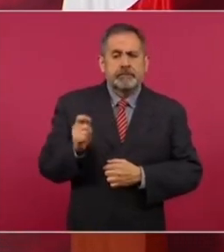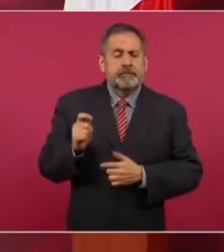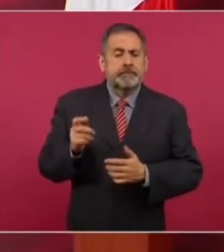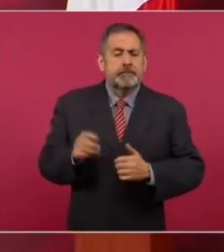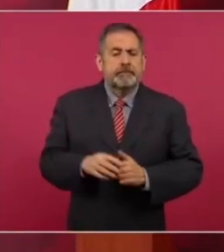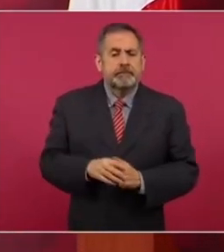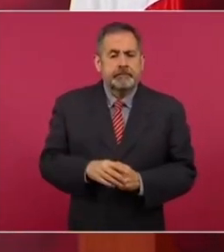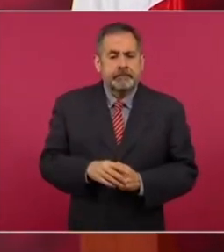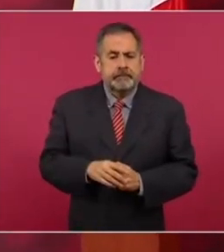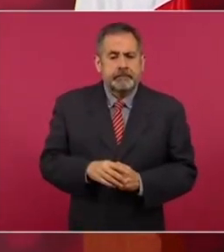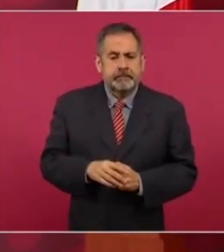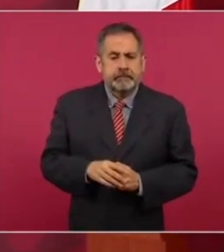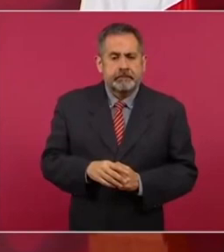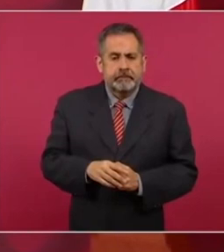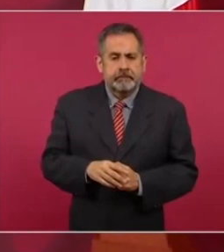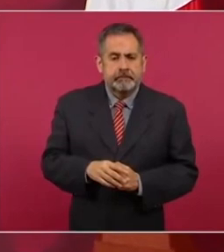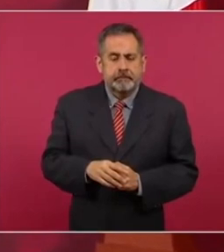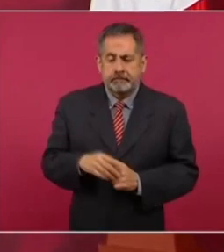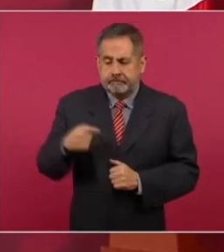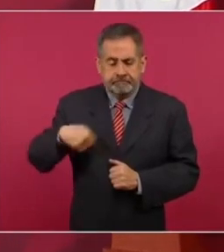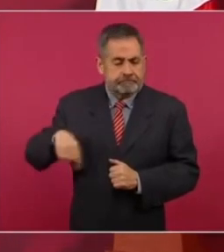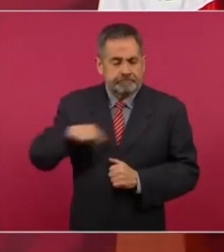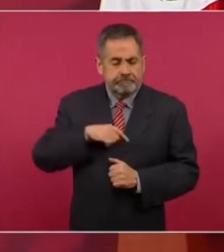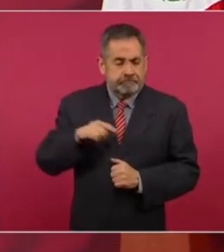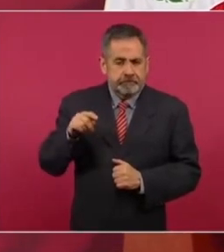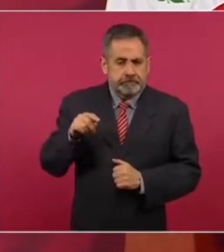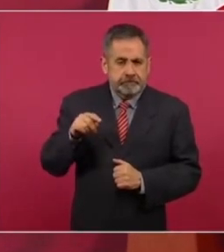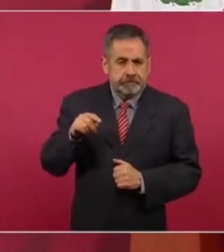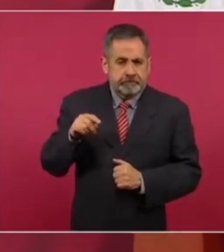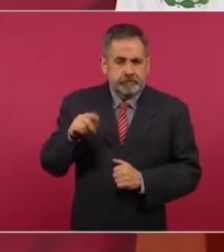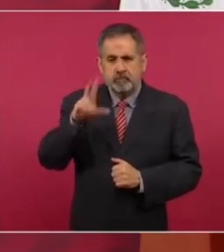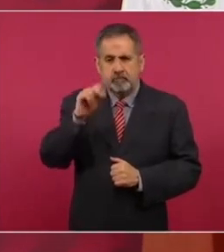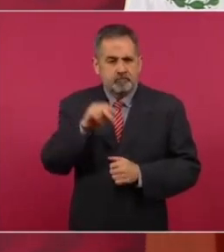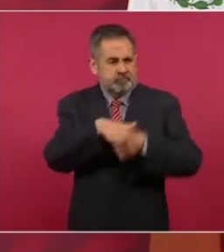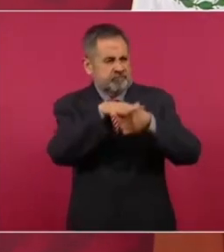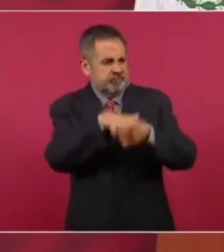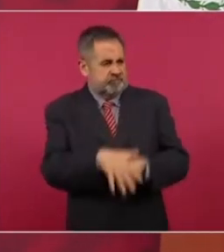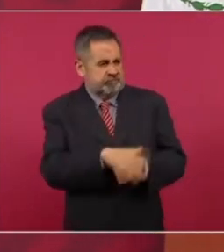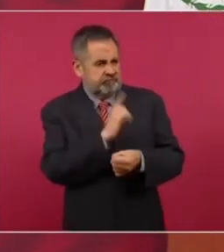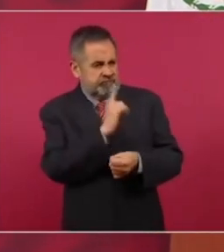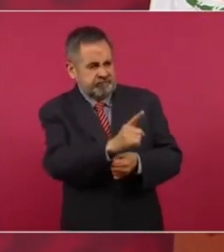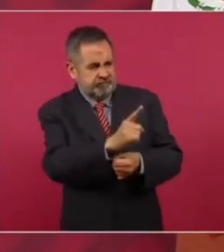se permite la represión